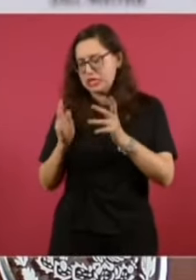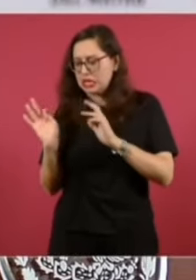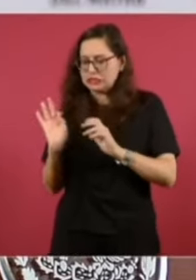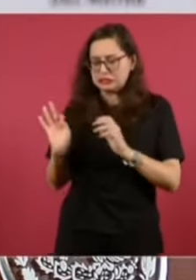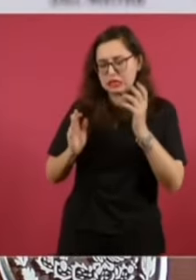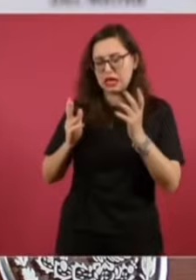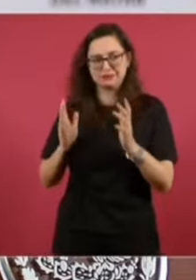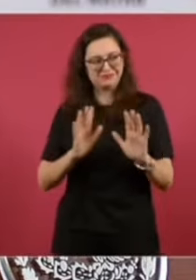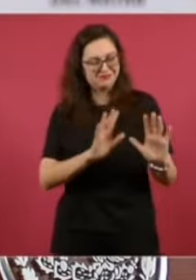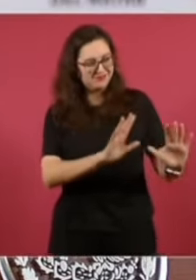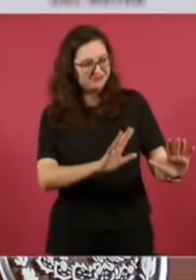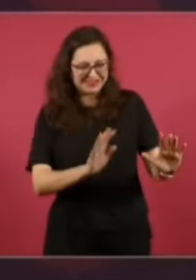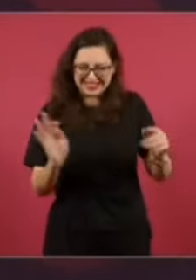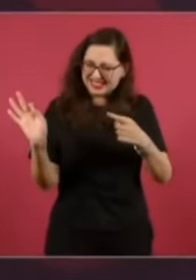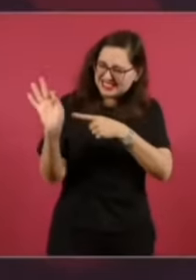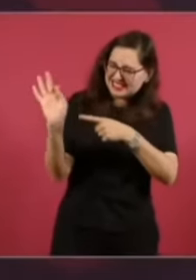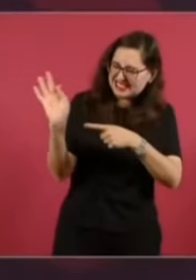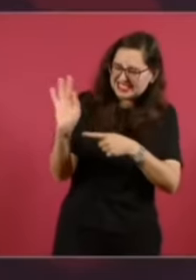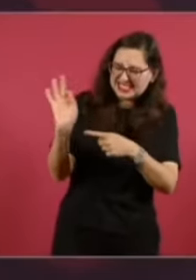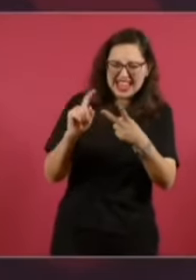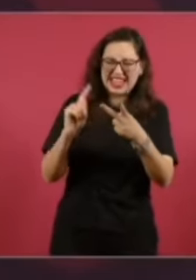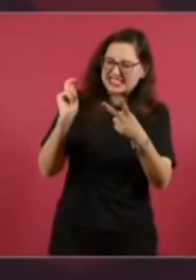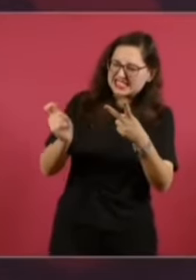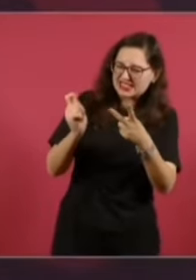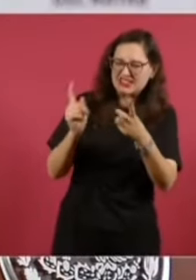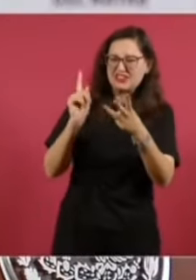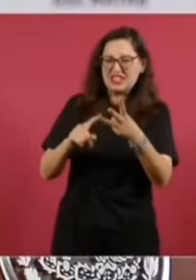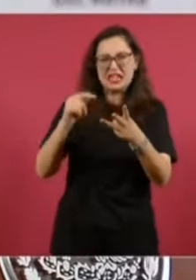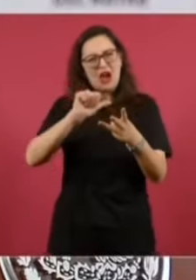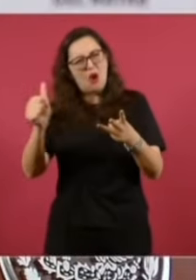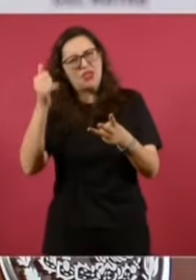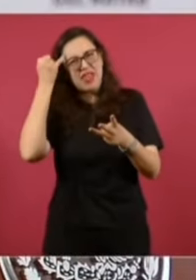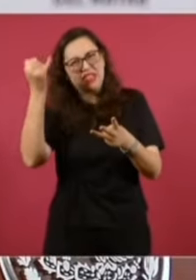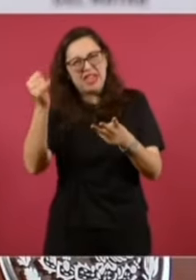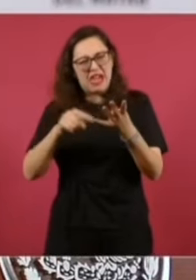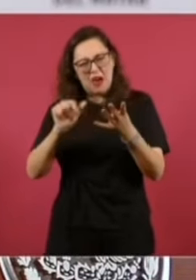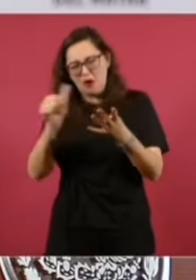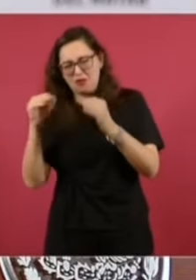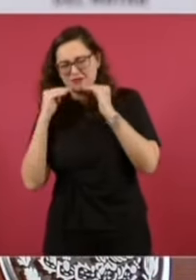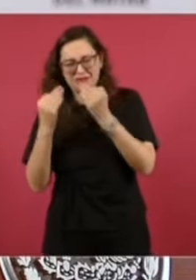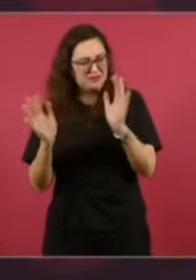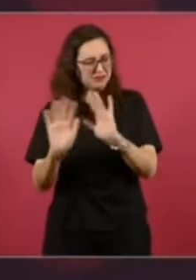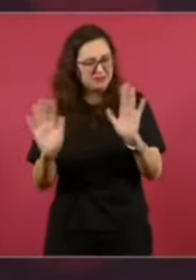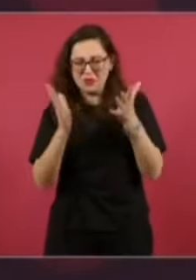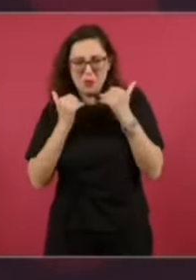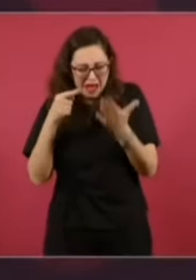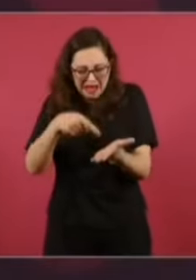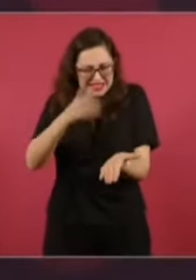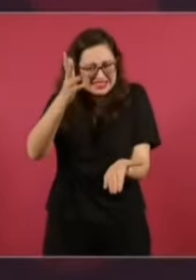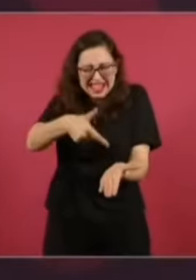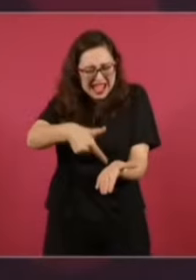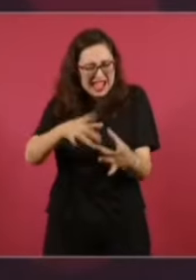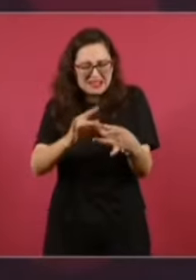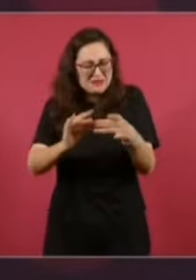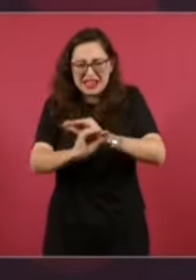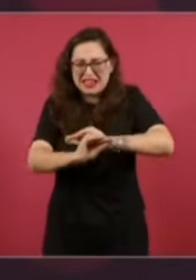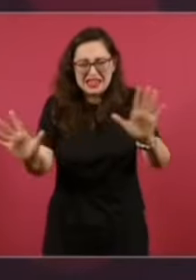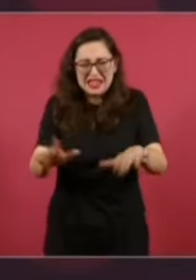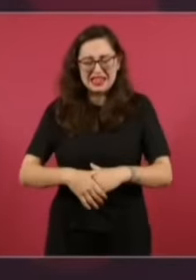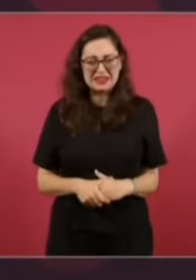Porque no hay lugar a interpretación. Pero no sólo eso, se necesita